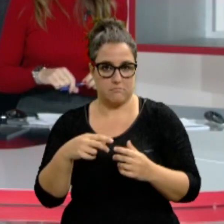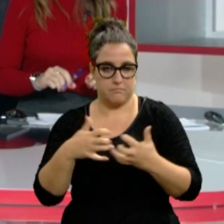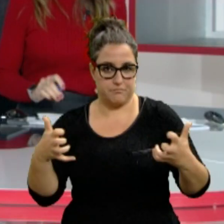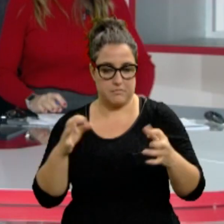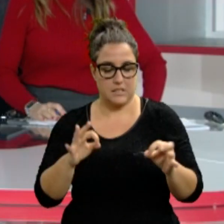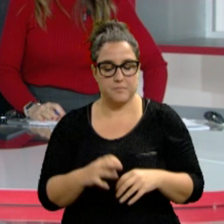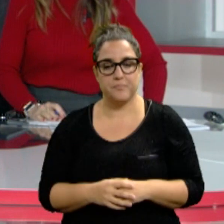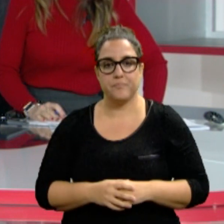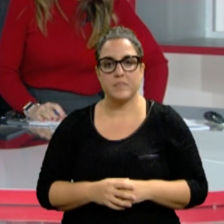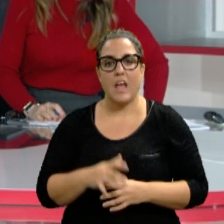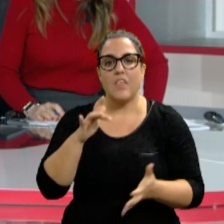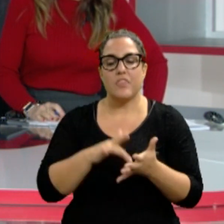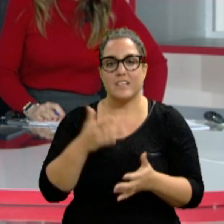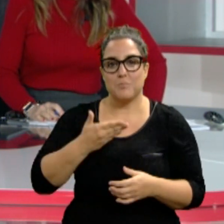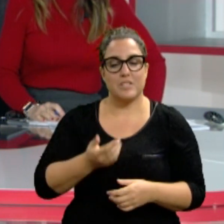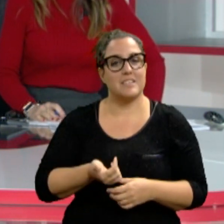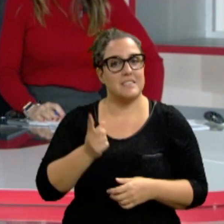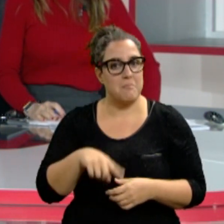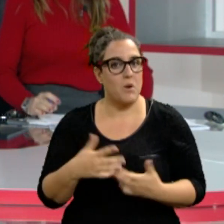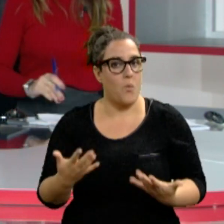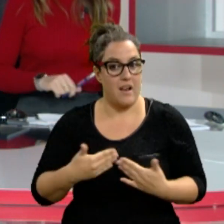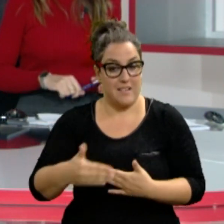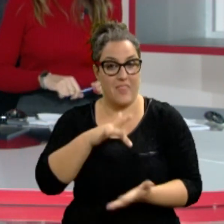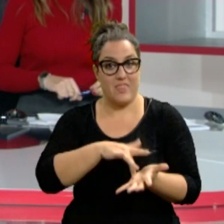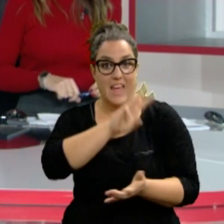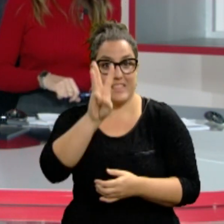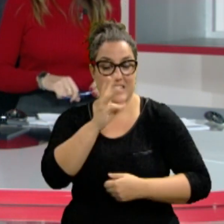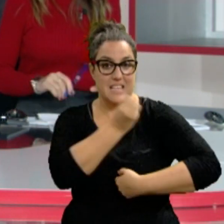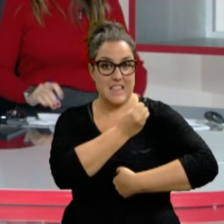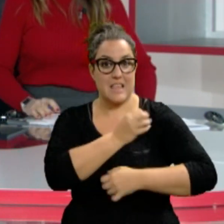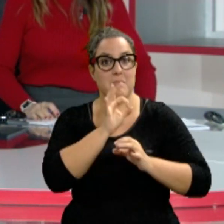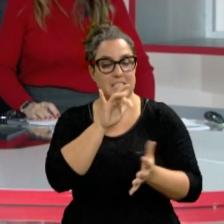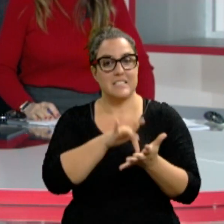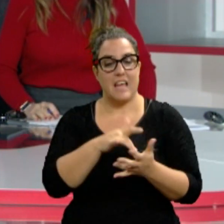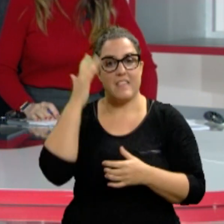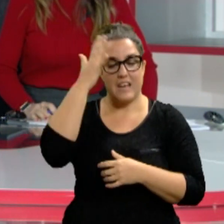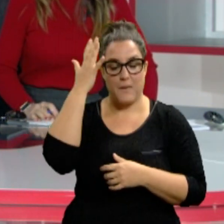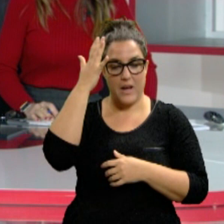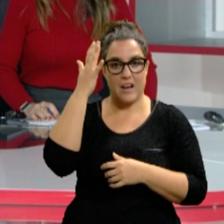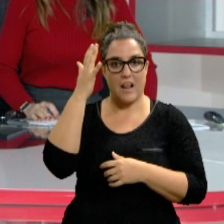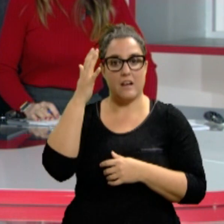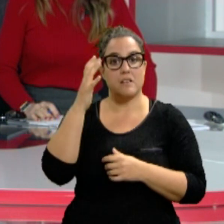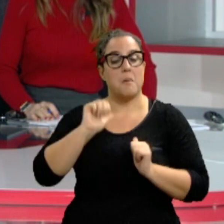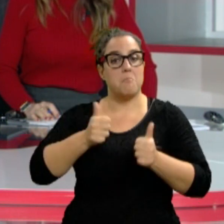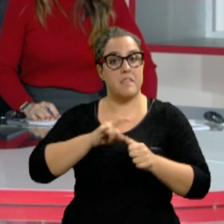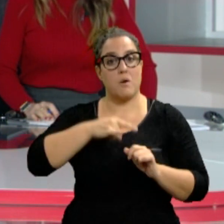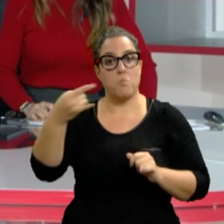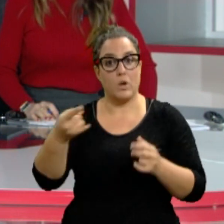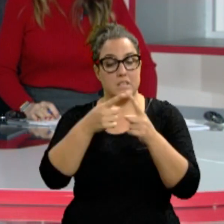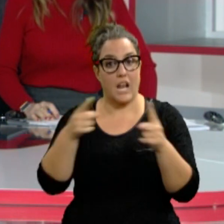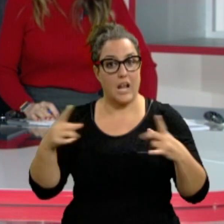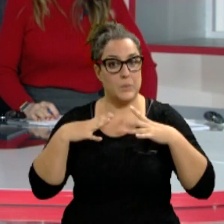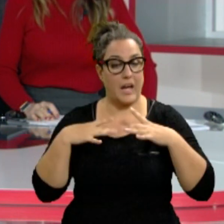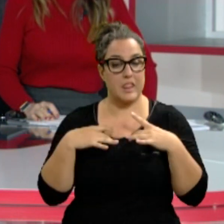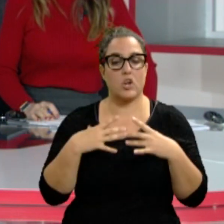Y más días señalados. El jueves 3 de diciembre es el Día de Navarra. Inicio de un puente largo para muchos y que se puede disfrutar también con